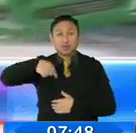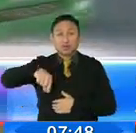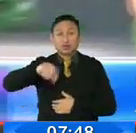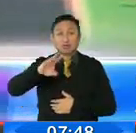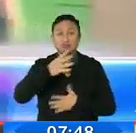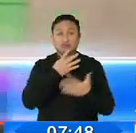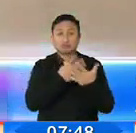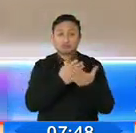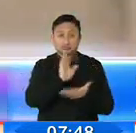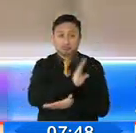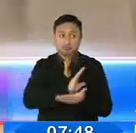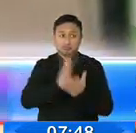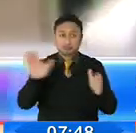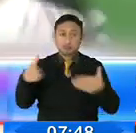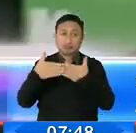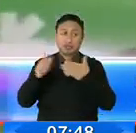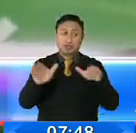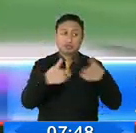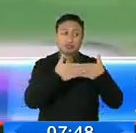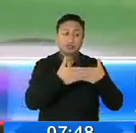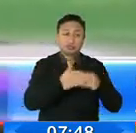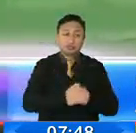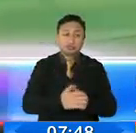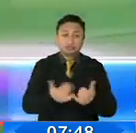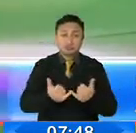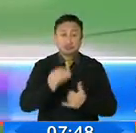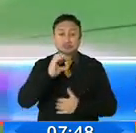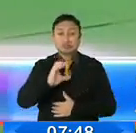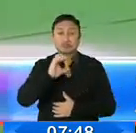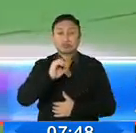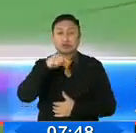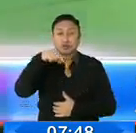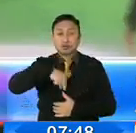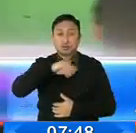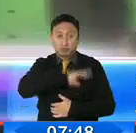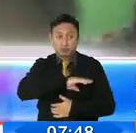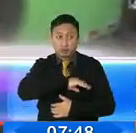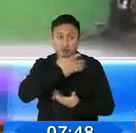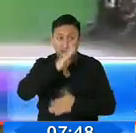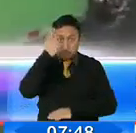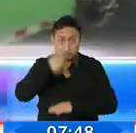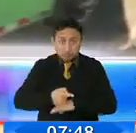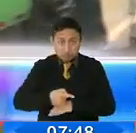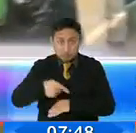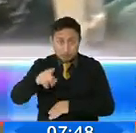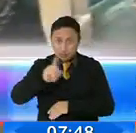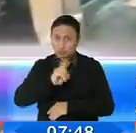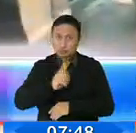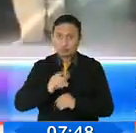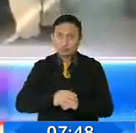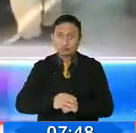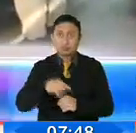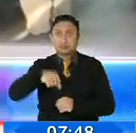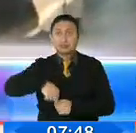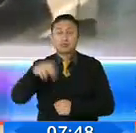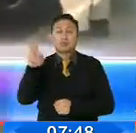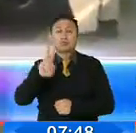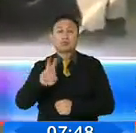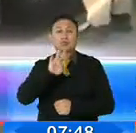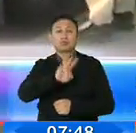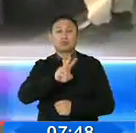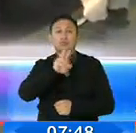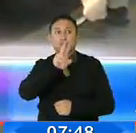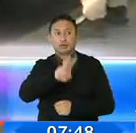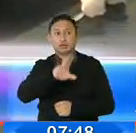Carcelén continúan cerradas, puesto que aún el COE Metropolitano no da la disposición. Así que esperemos el viernes 28 de